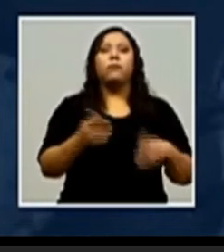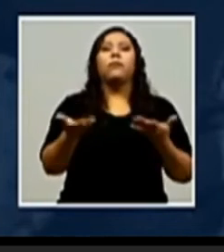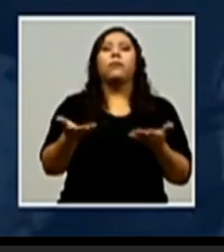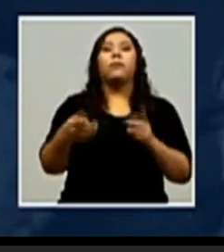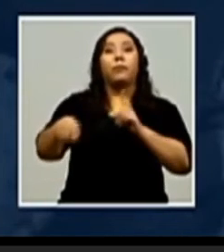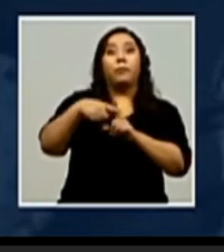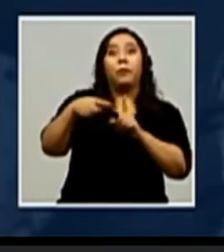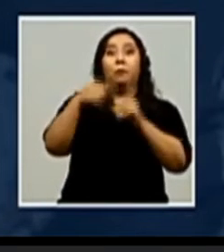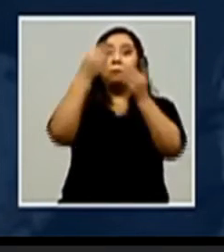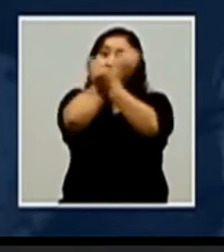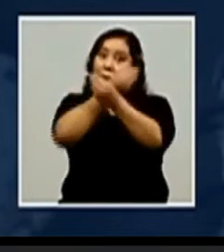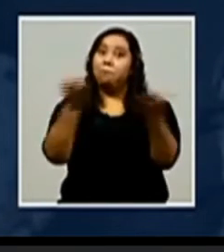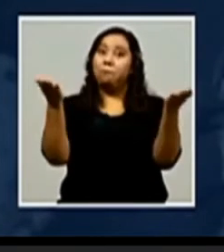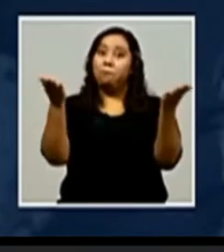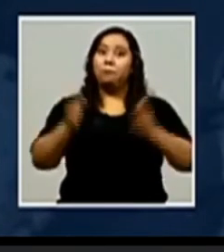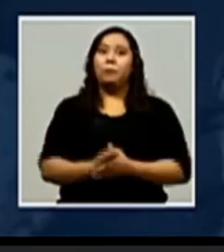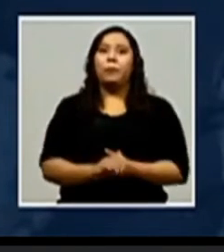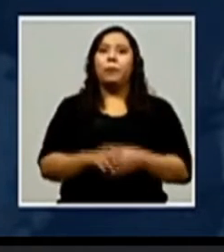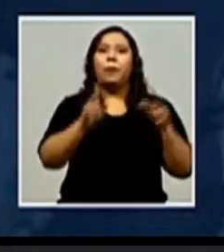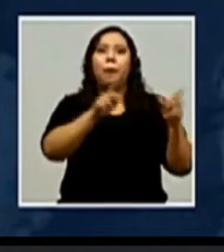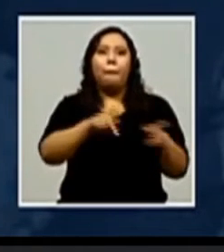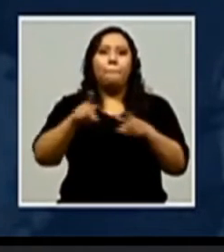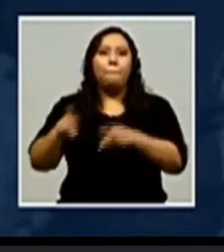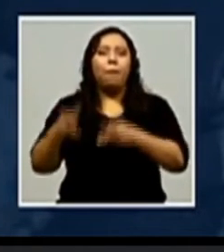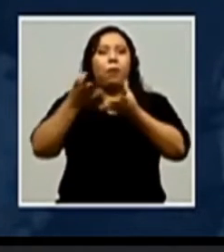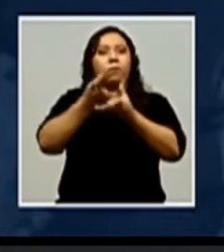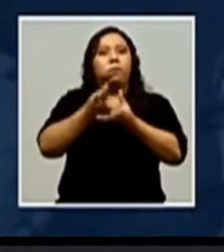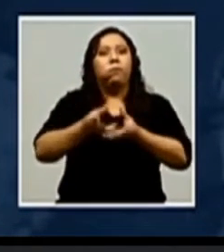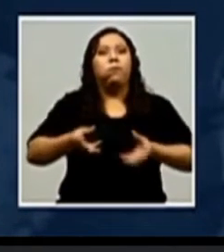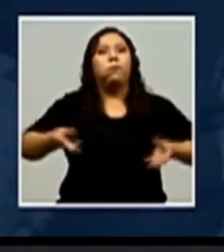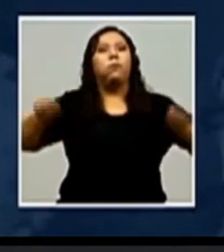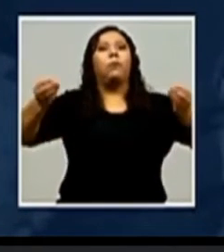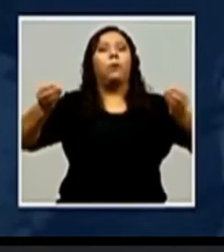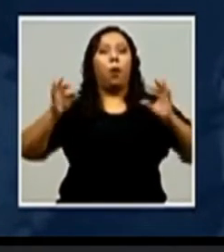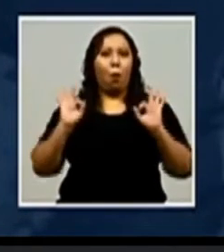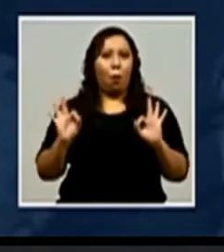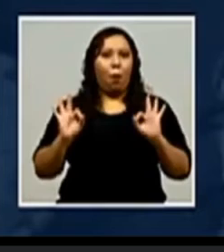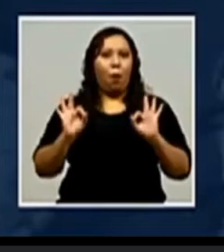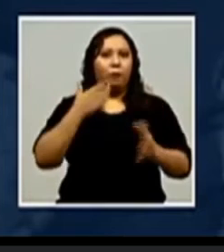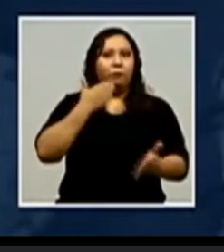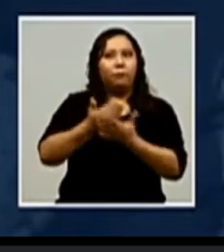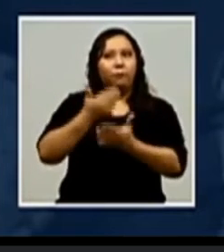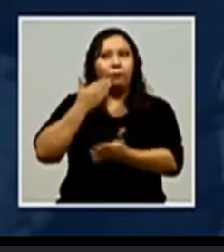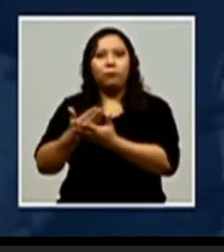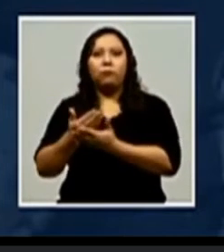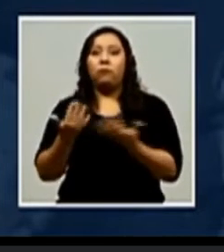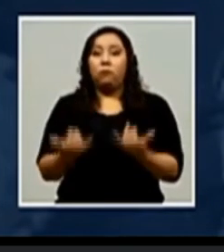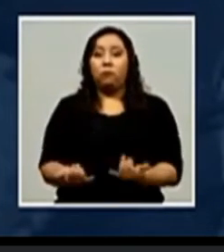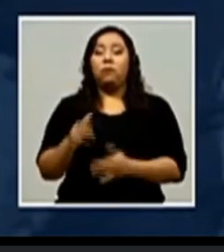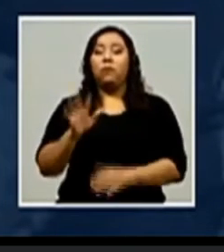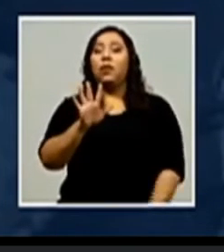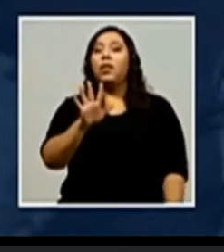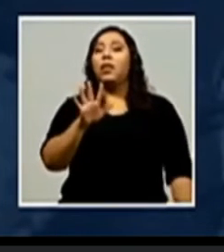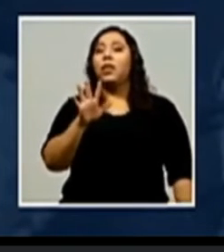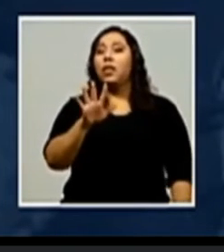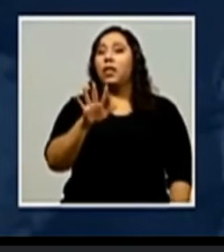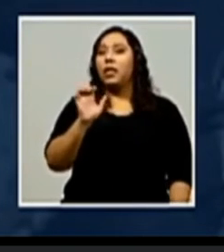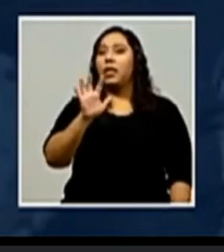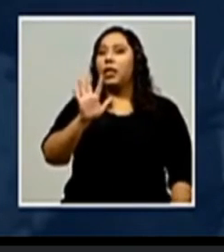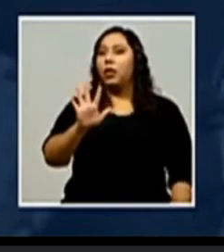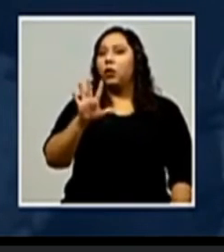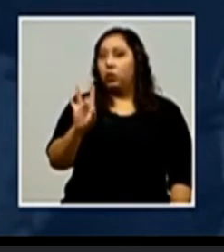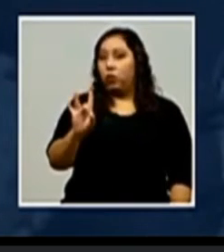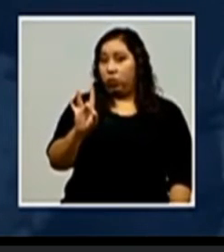Continuamos teniendo números importantes de recuperados. En este caso tenemos 558 nuevos